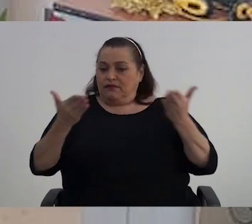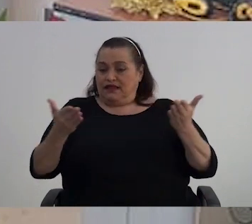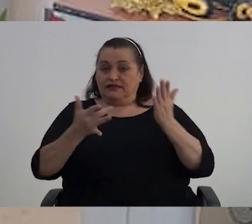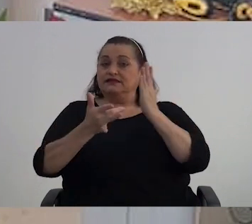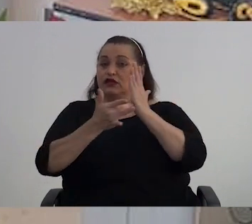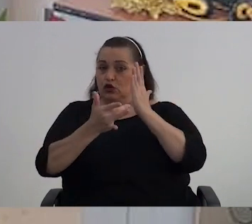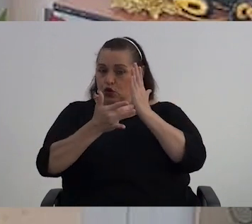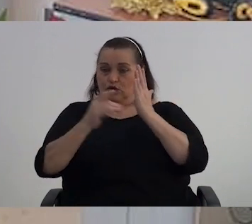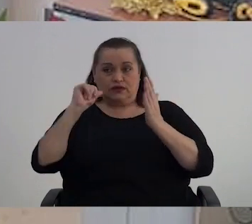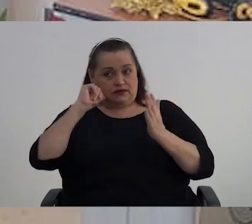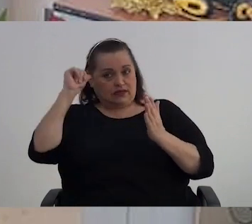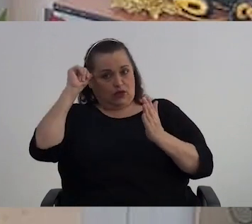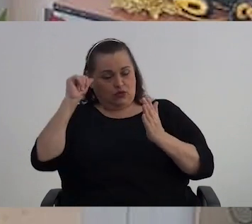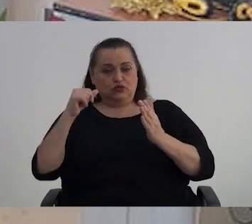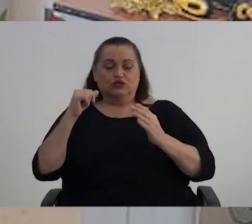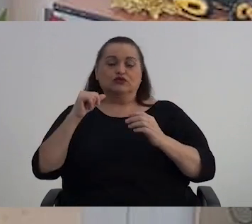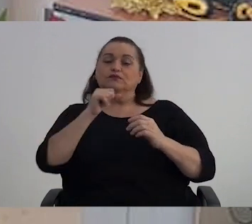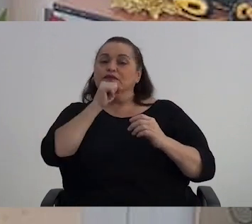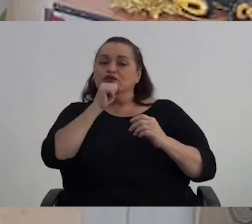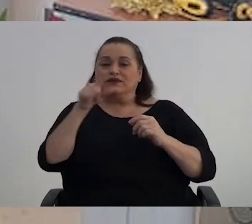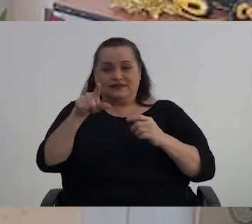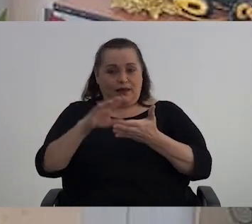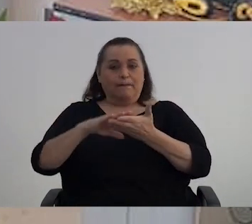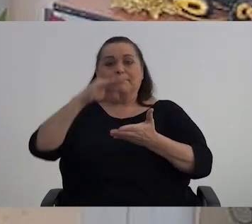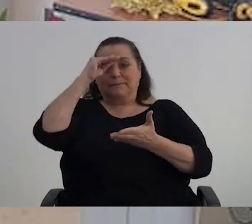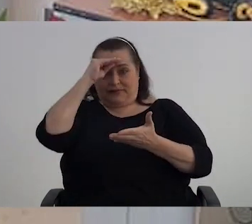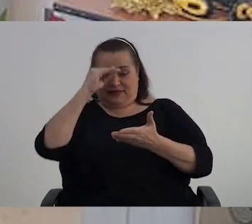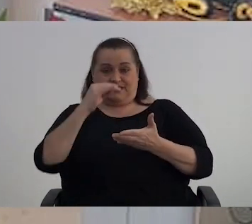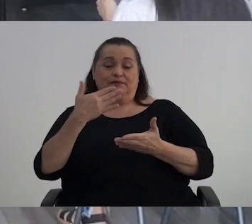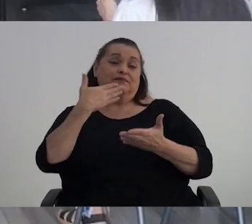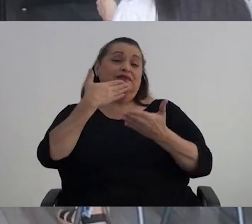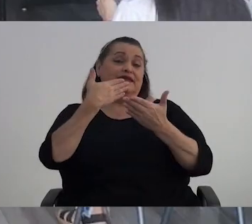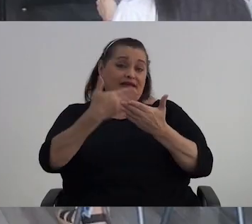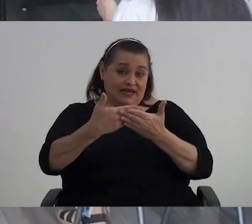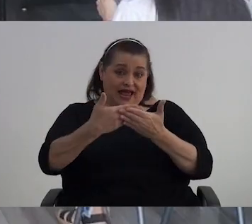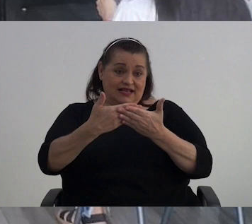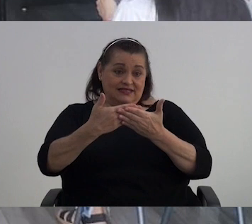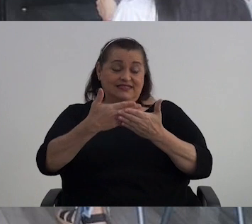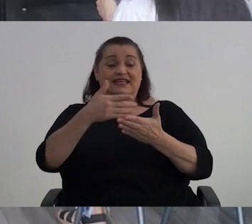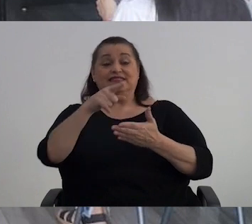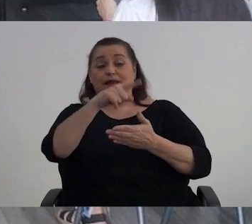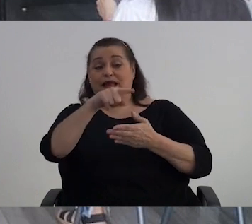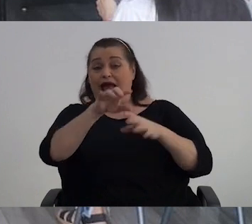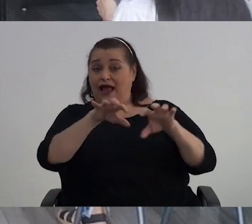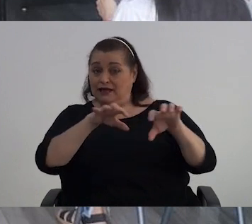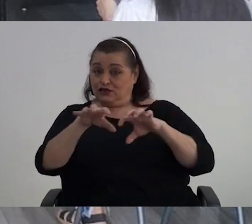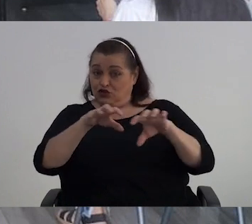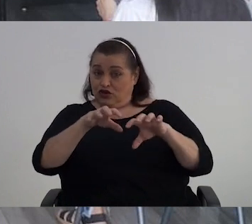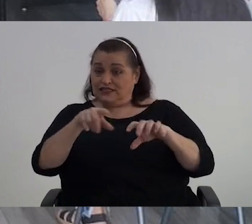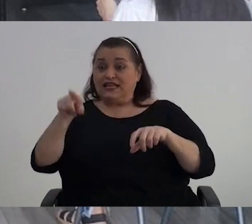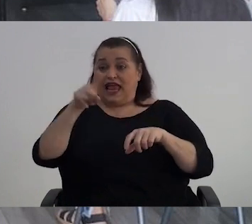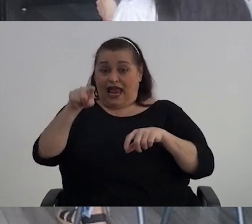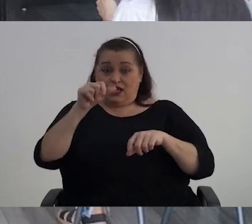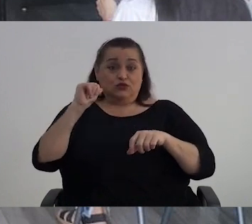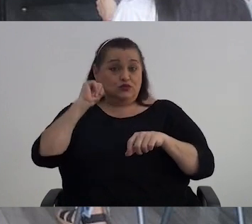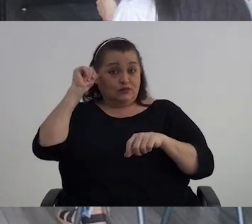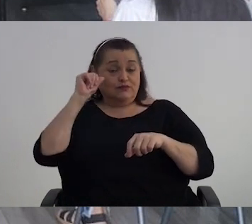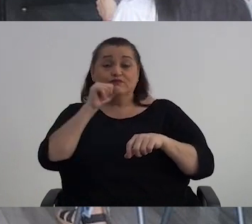también en adultos mayores, donde gracias a esas mismas acciones ellos han podido